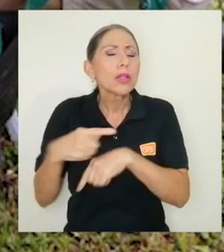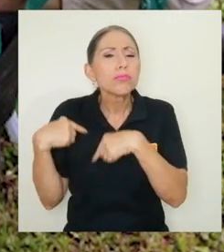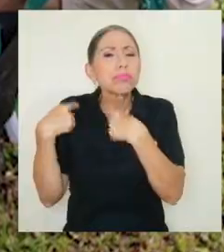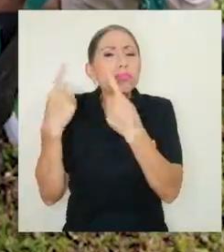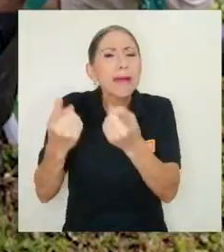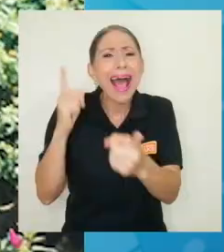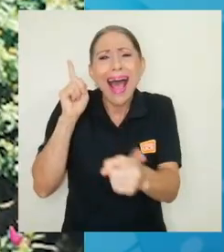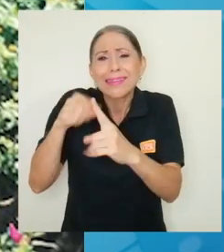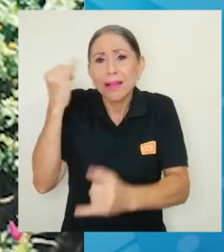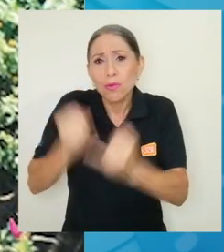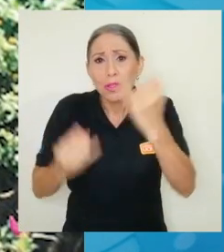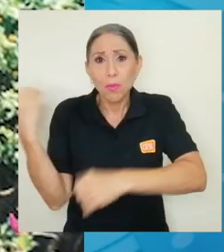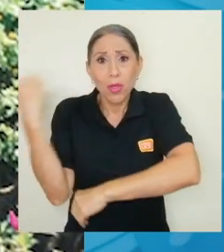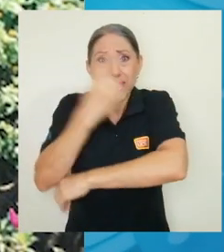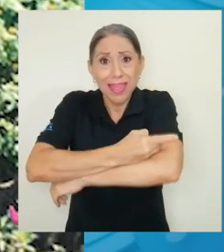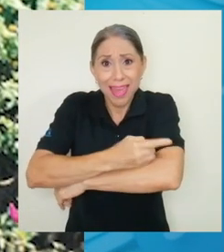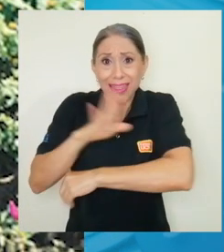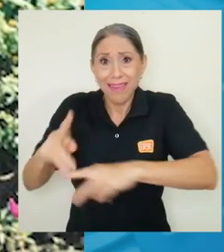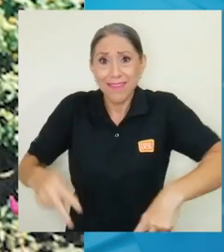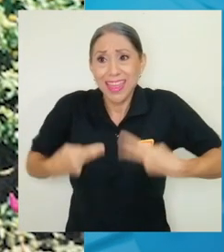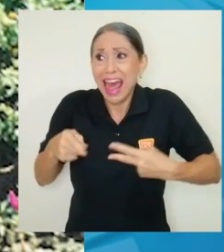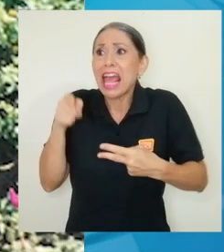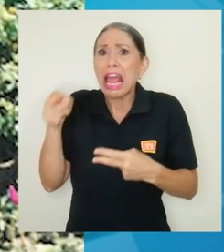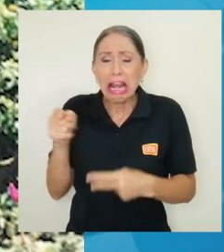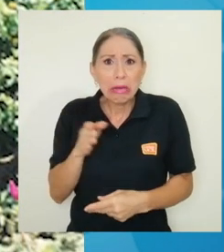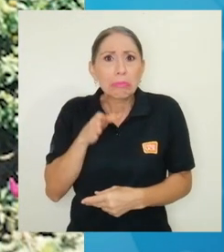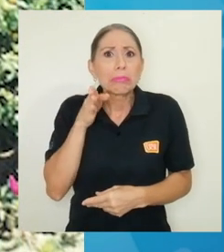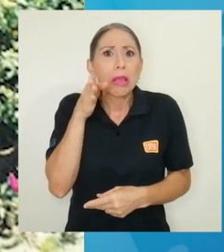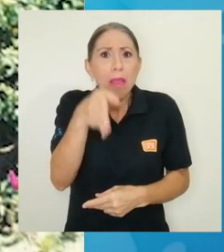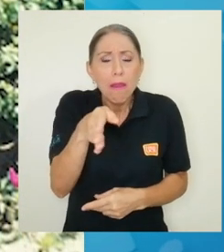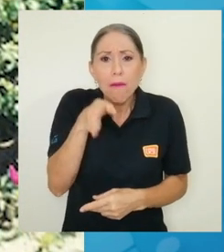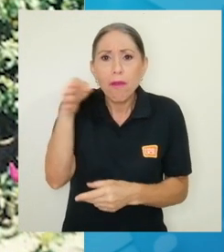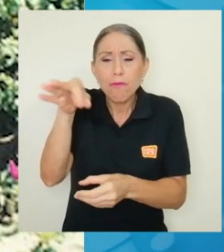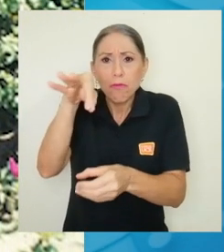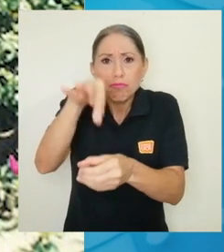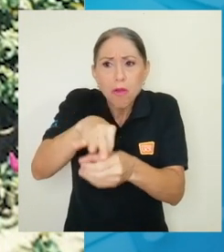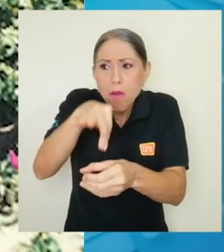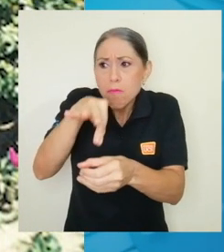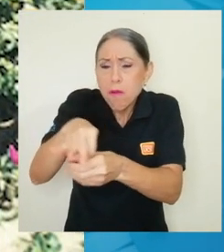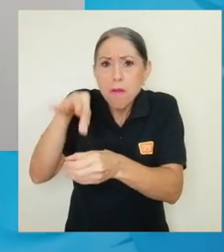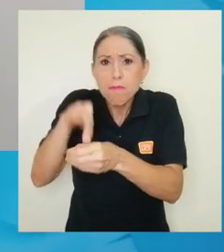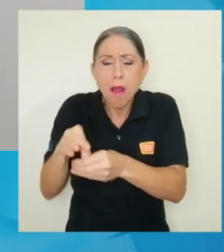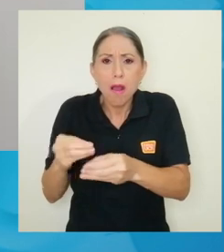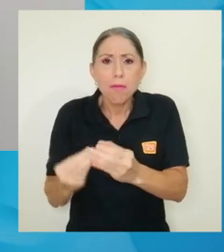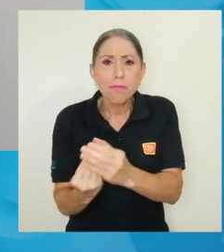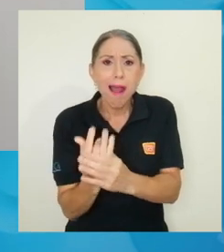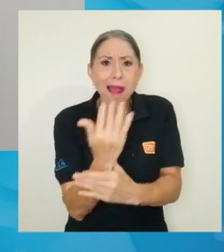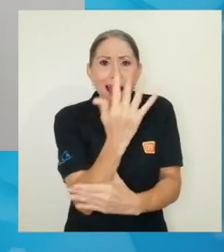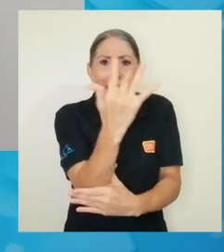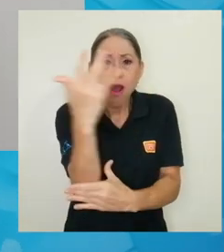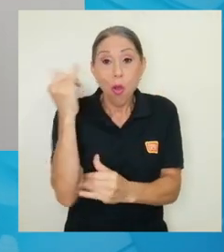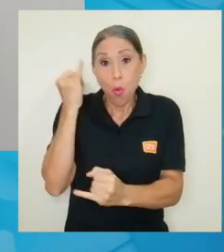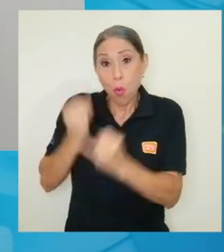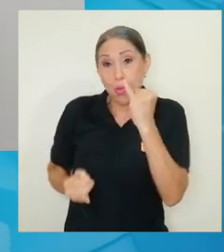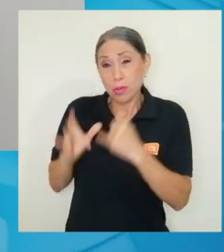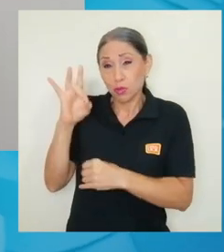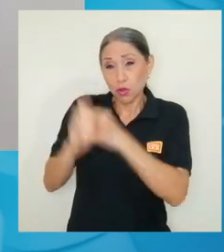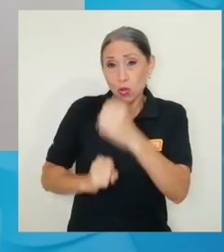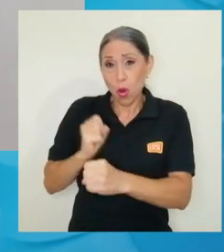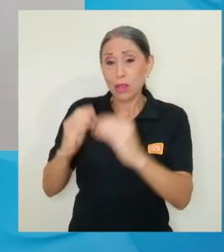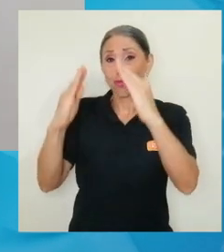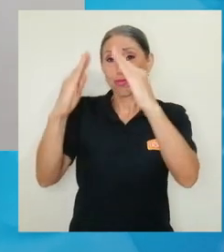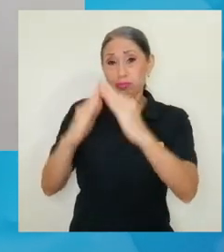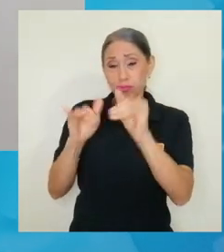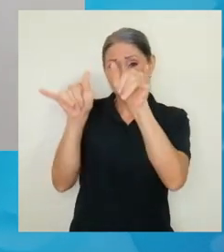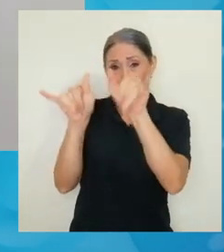último día de su vida estuvo ahí plantando árboles este en sus últimos siete años o ocho años él